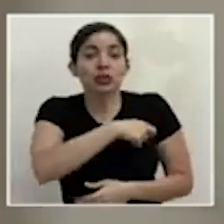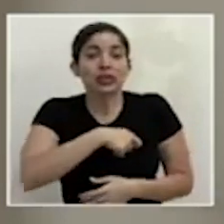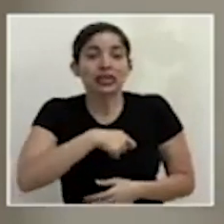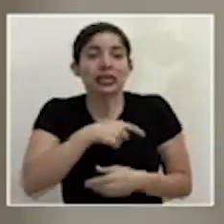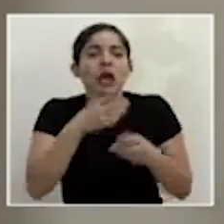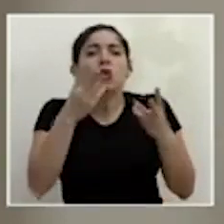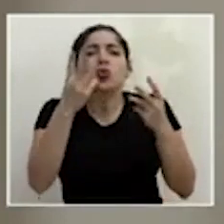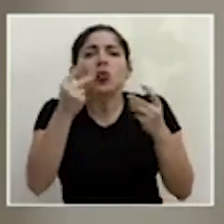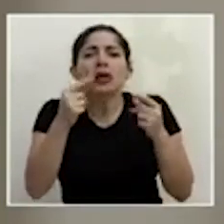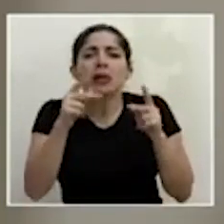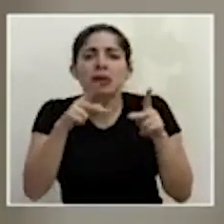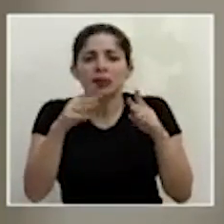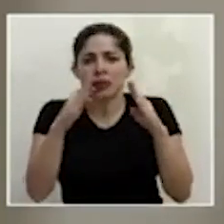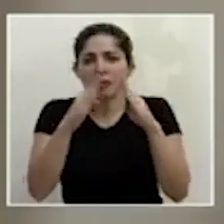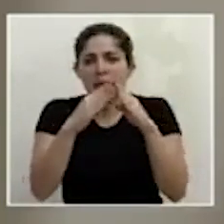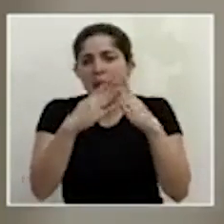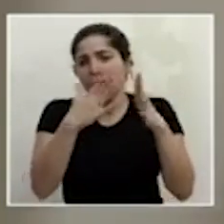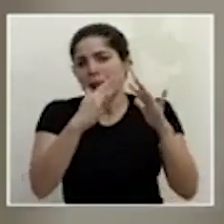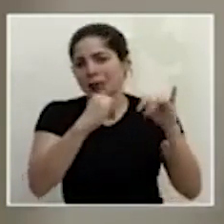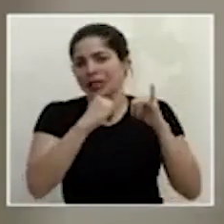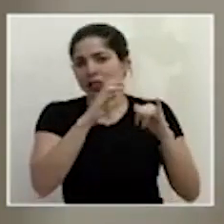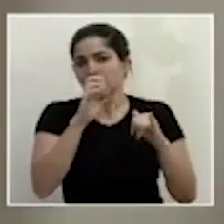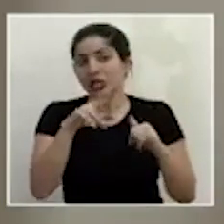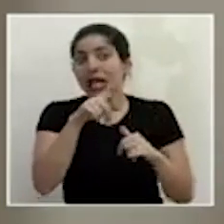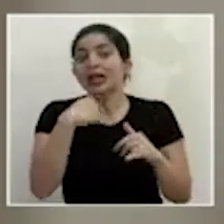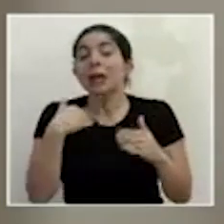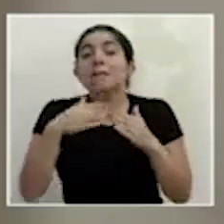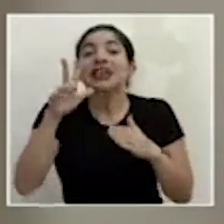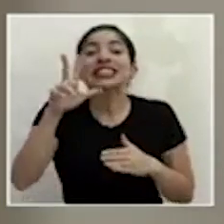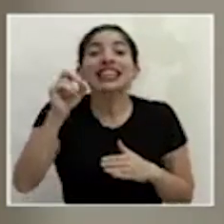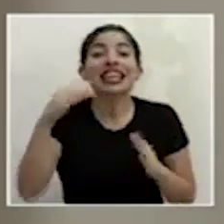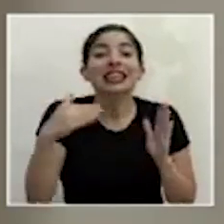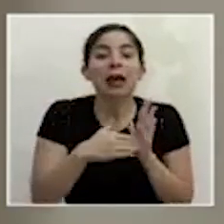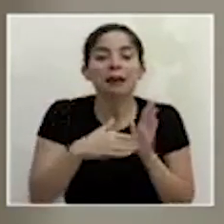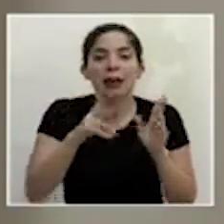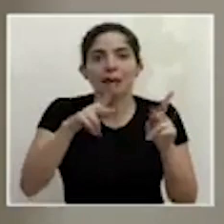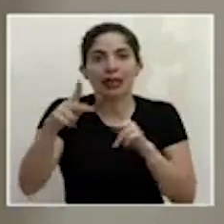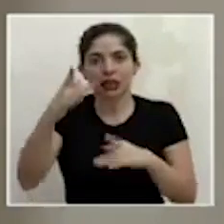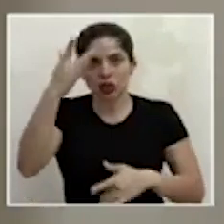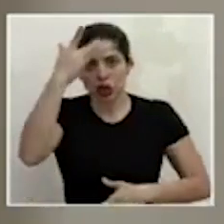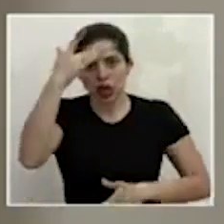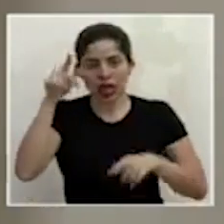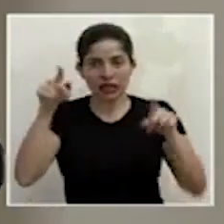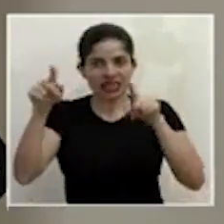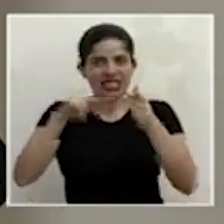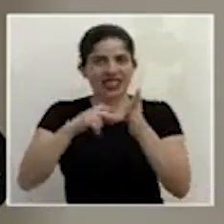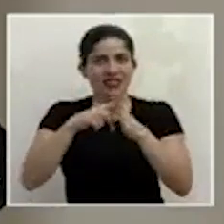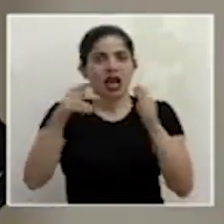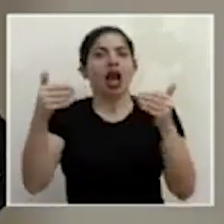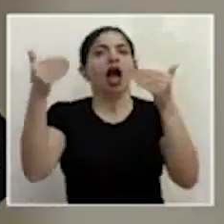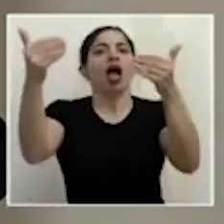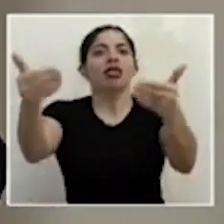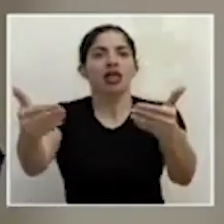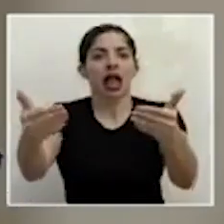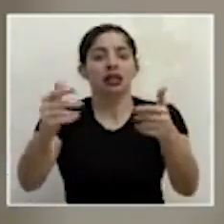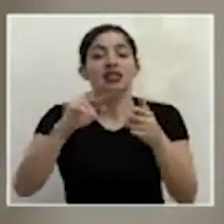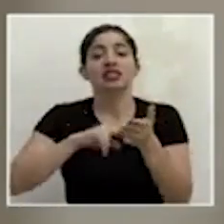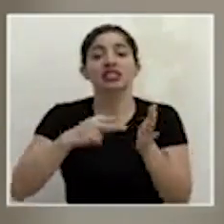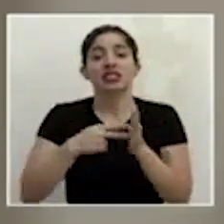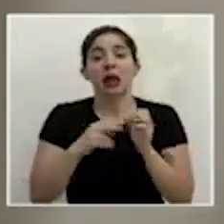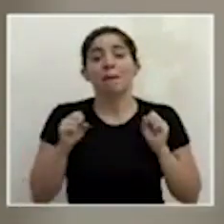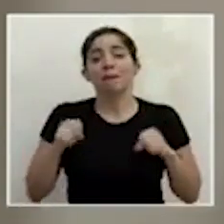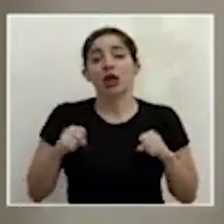población más similar a la de Costa Rica ya tiene más de 30 mil casos entonces es más probable